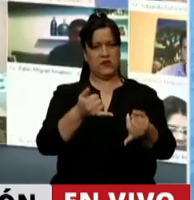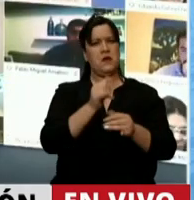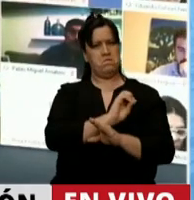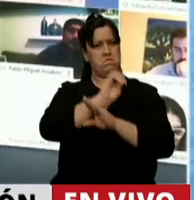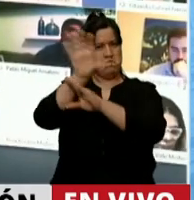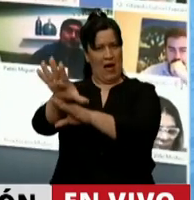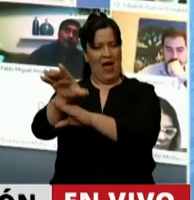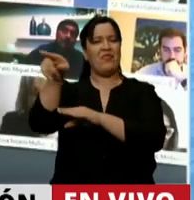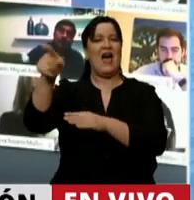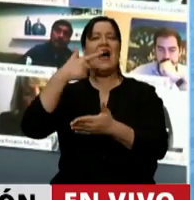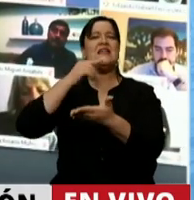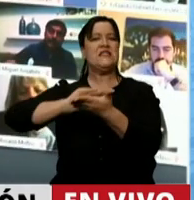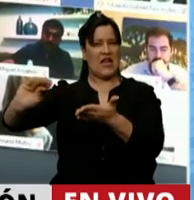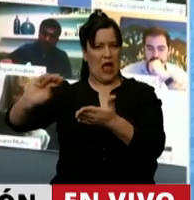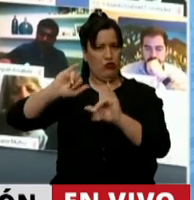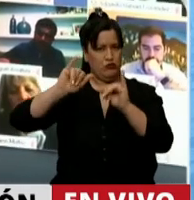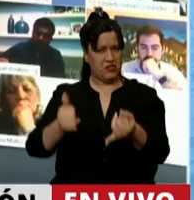pliegos al Senado.